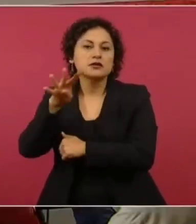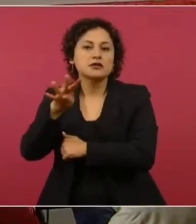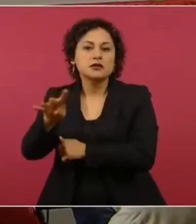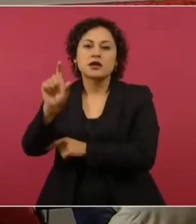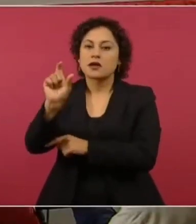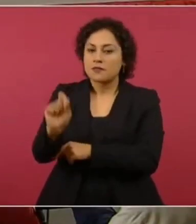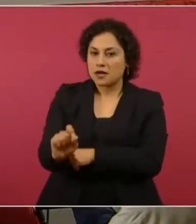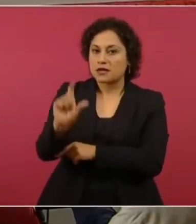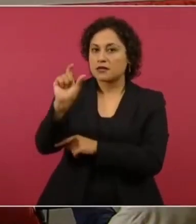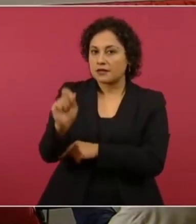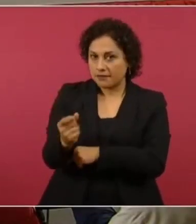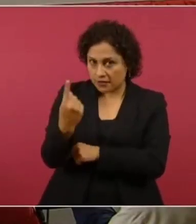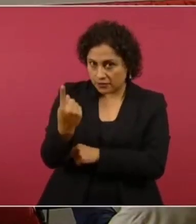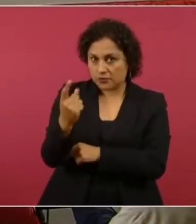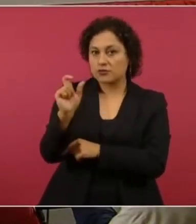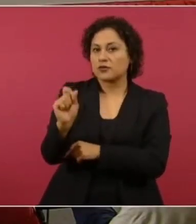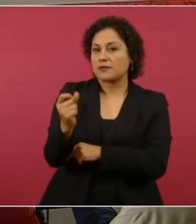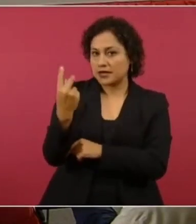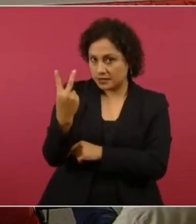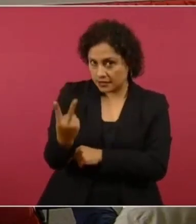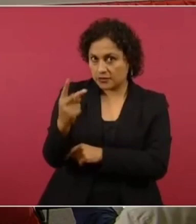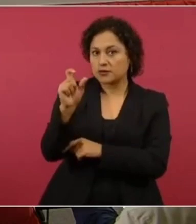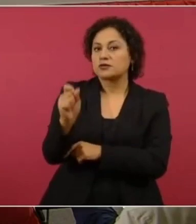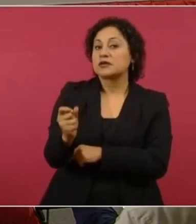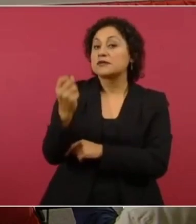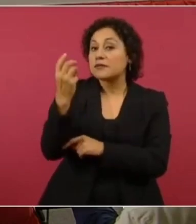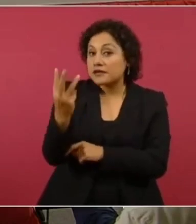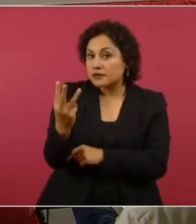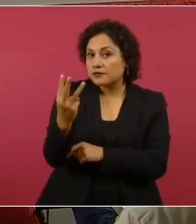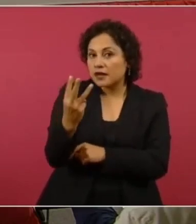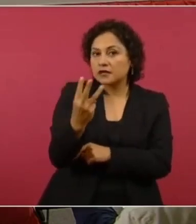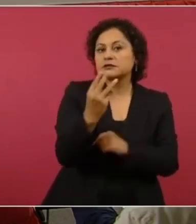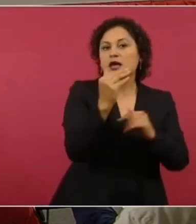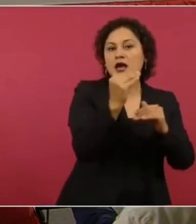20, 21, 22 y 23.